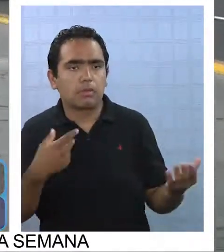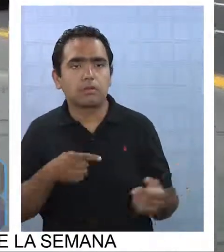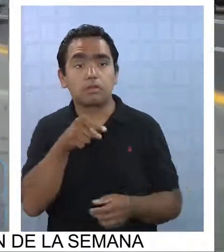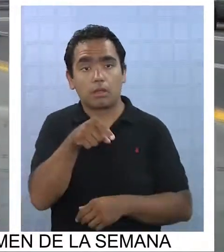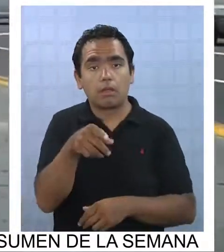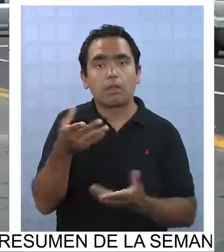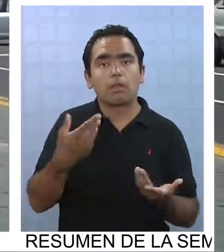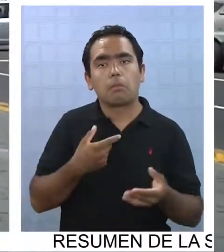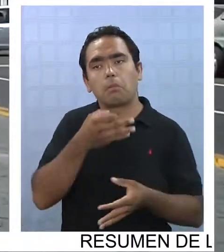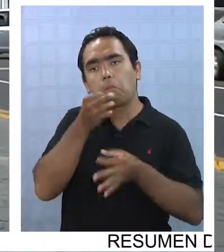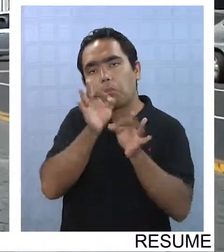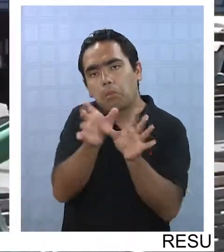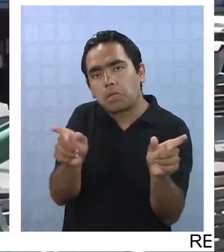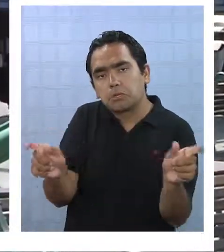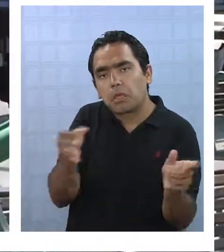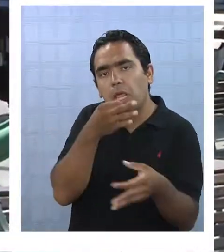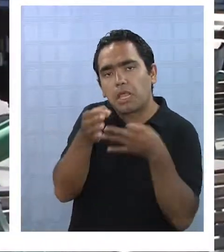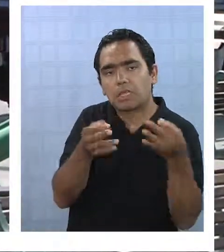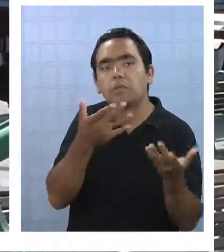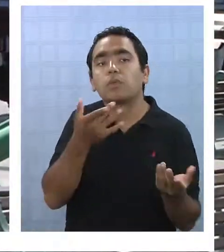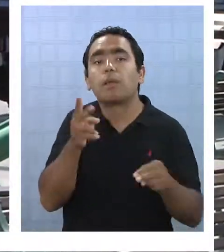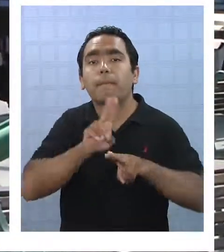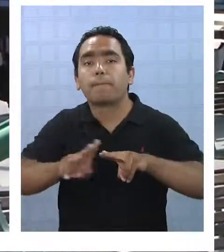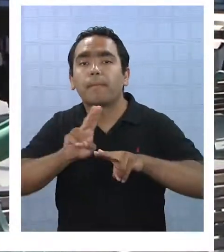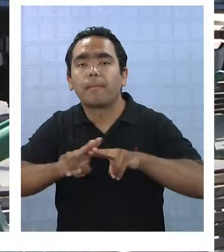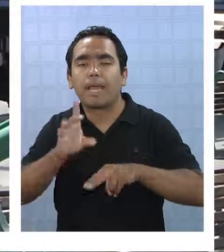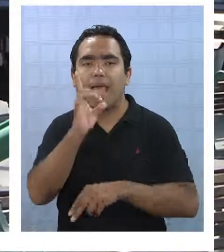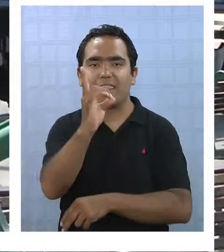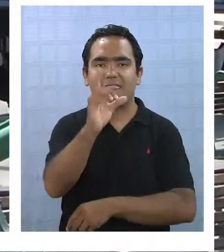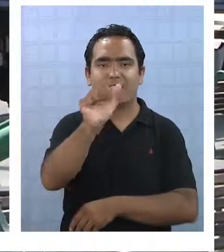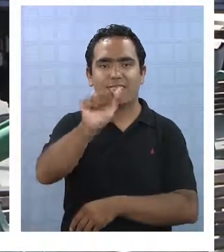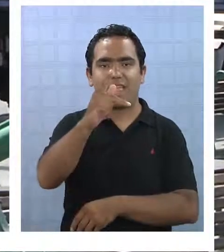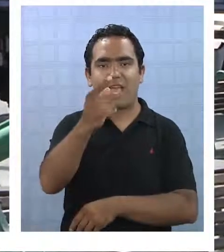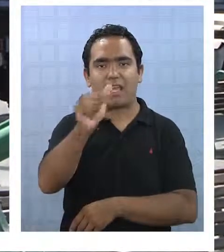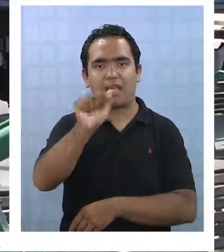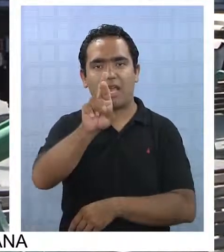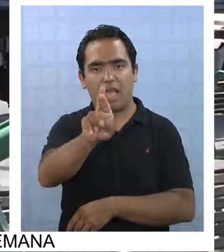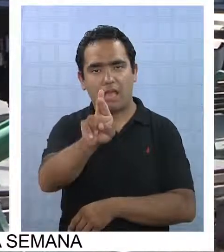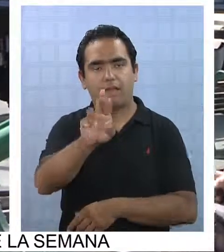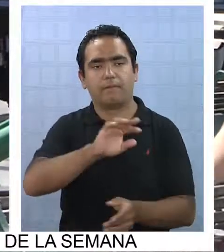prepara el recinto para el acto de recepción del Dakar el próximo viernes.